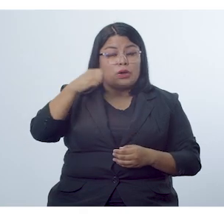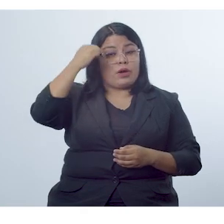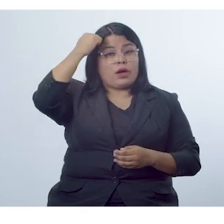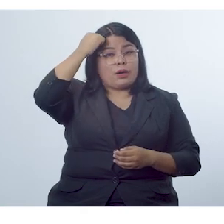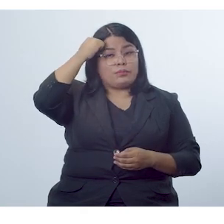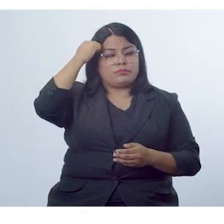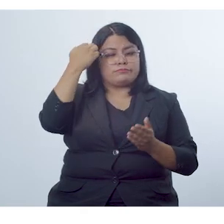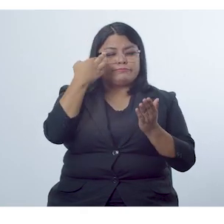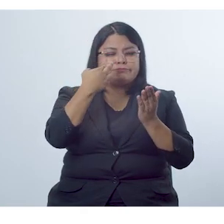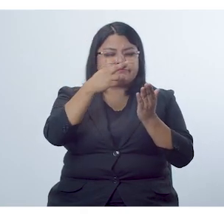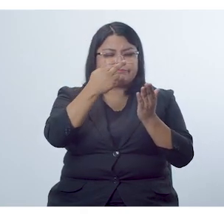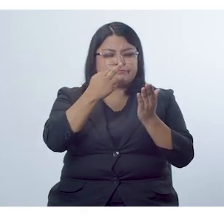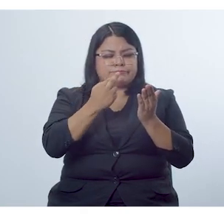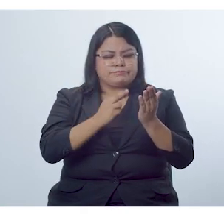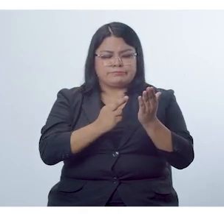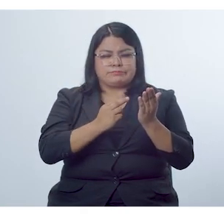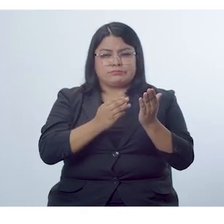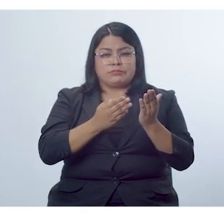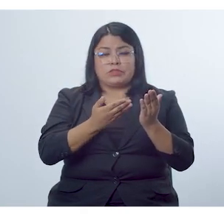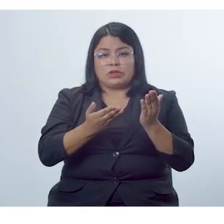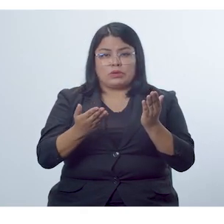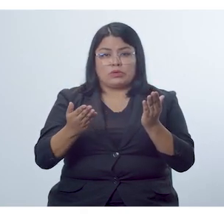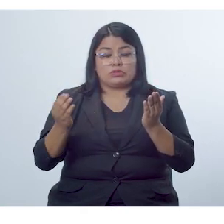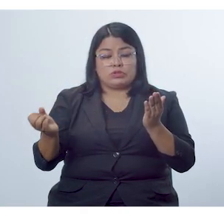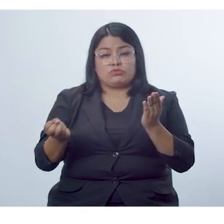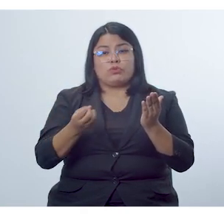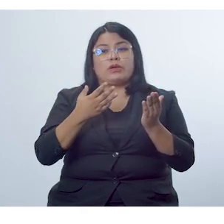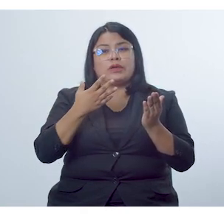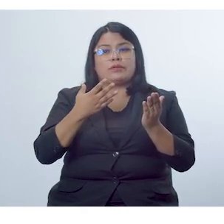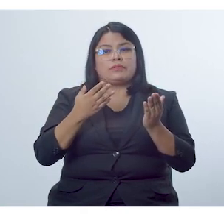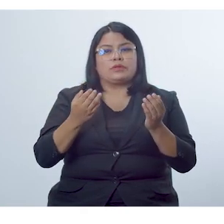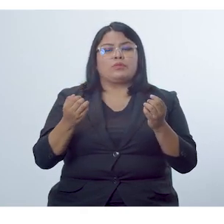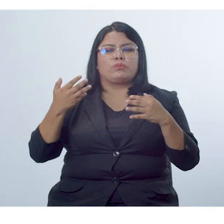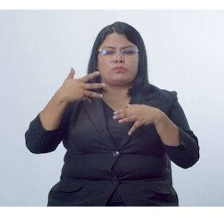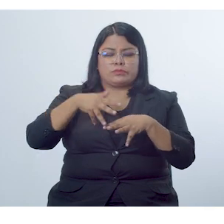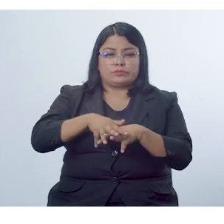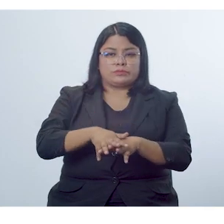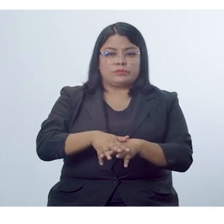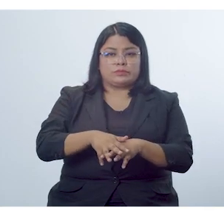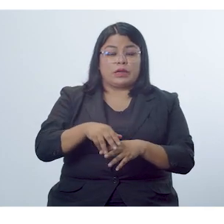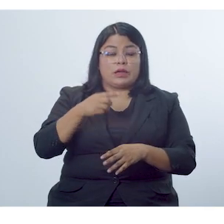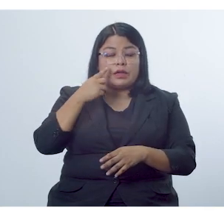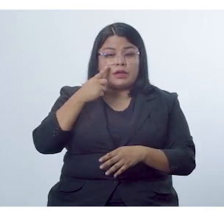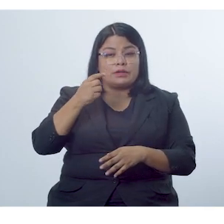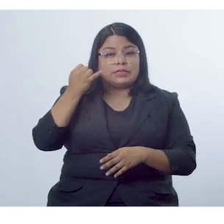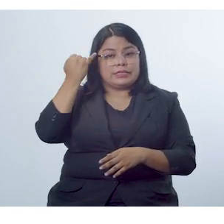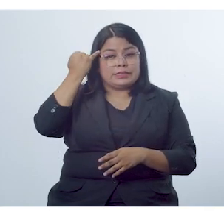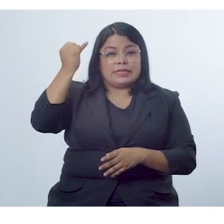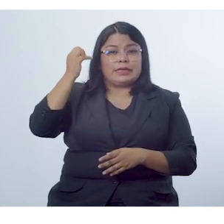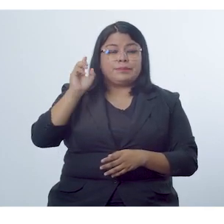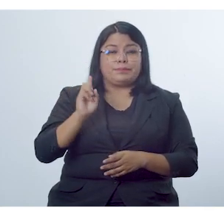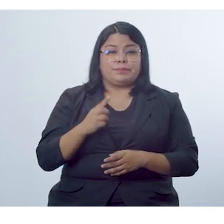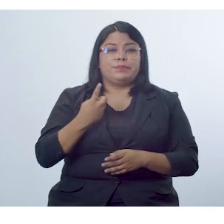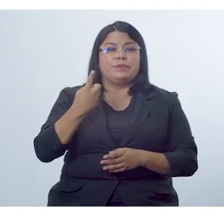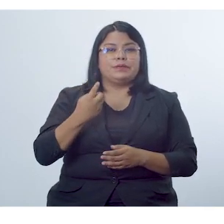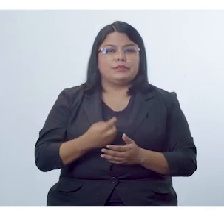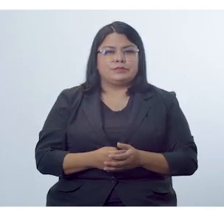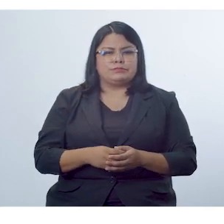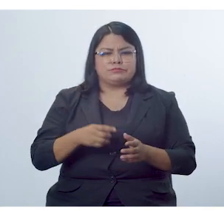aprendiendo. Revisar las expectativas o suscitar nuevas. Identificar puntos principales.